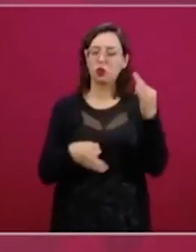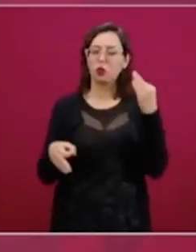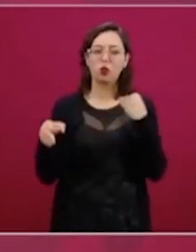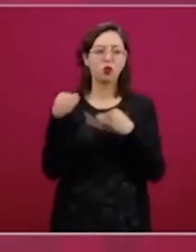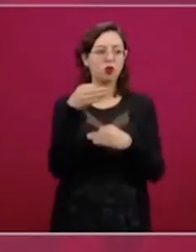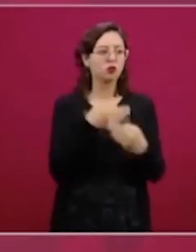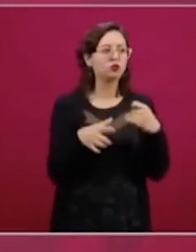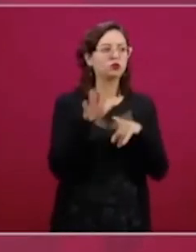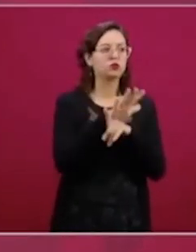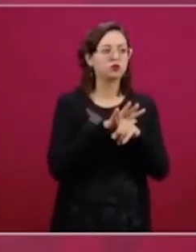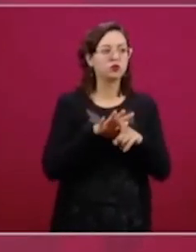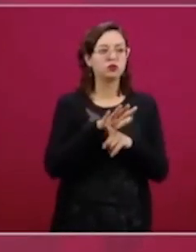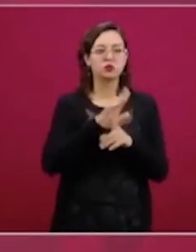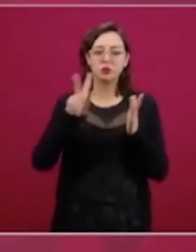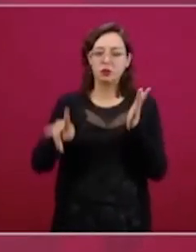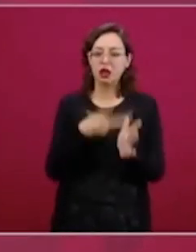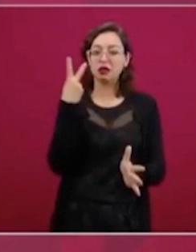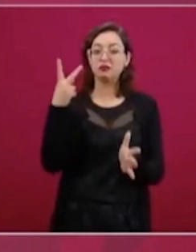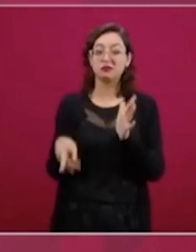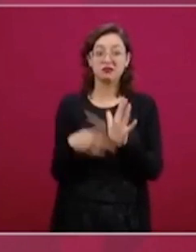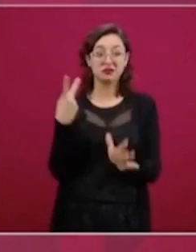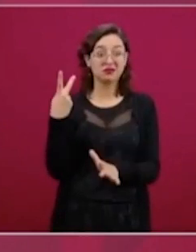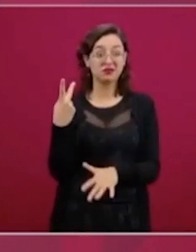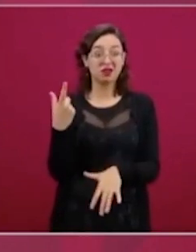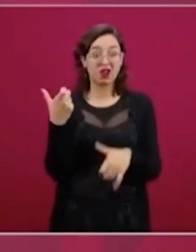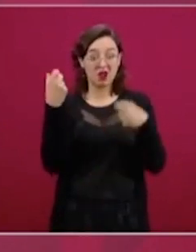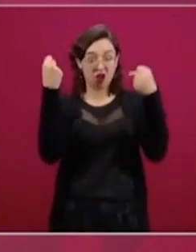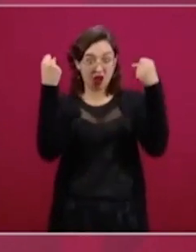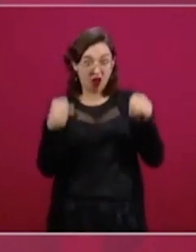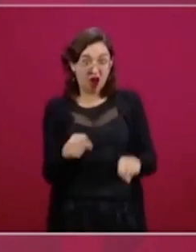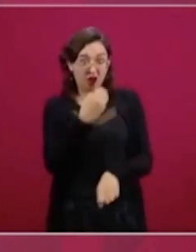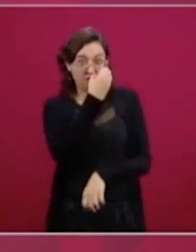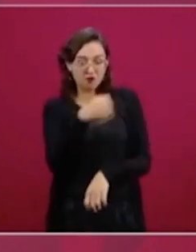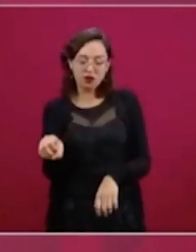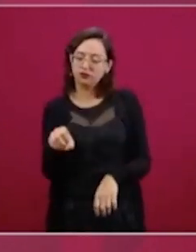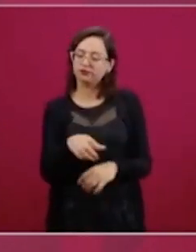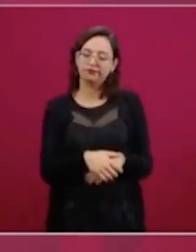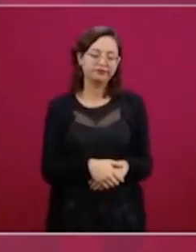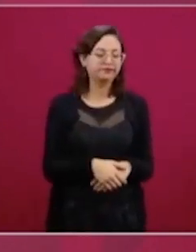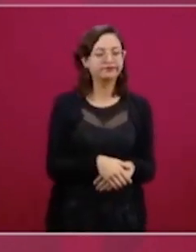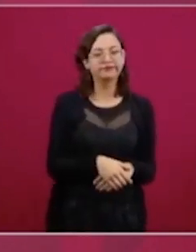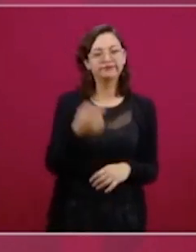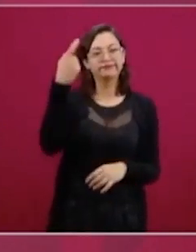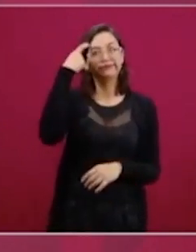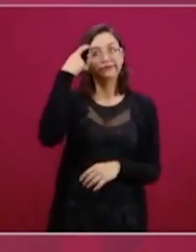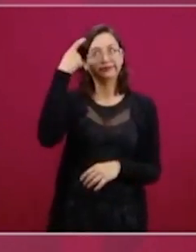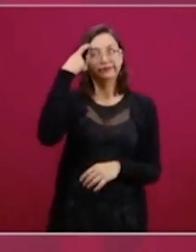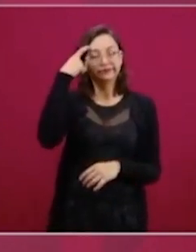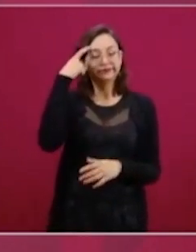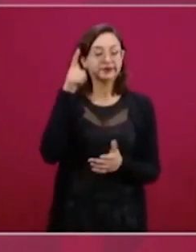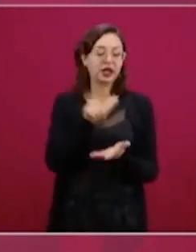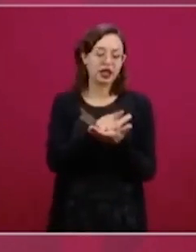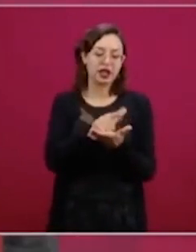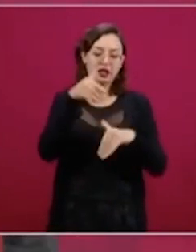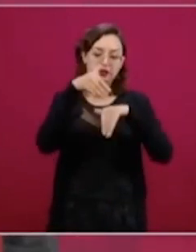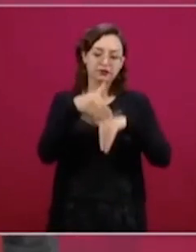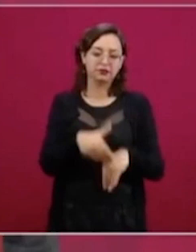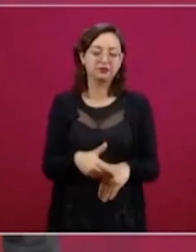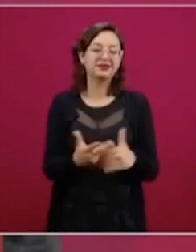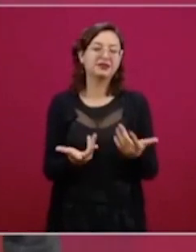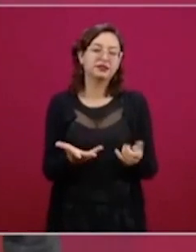repetimos una y otra vez, nada por la fuerza, todo por la razón y el derecho, convencer, persuadir.